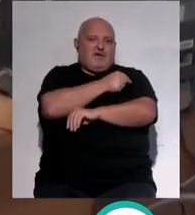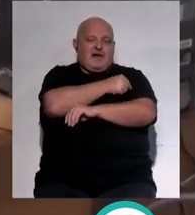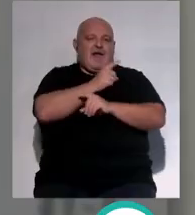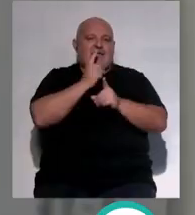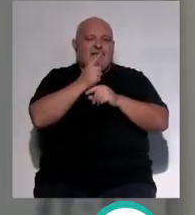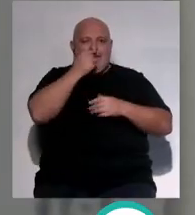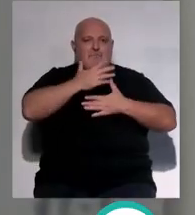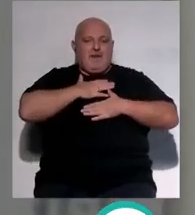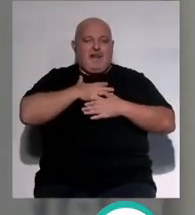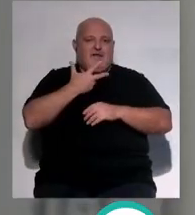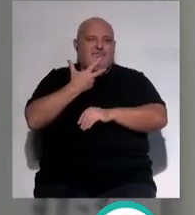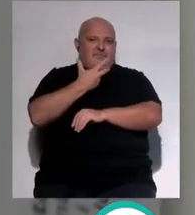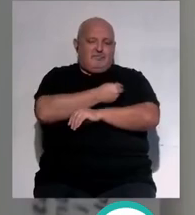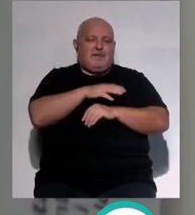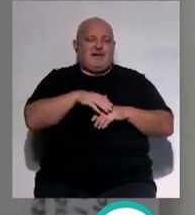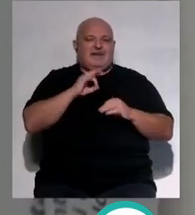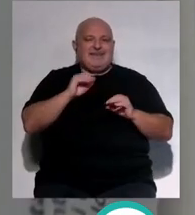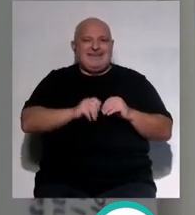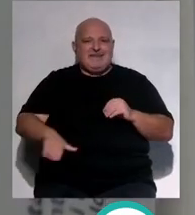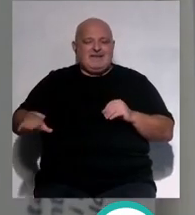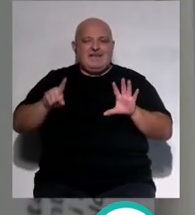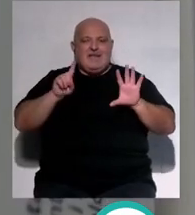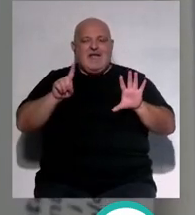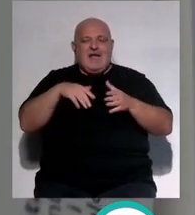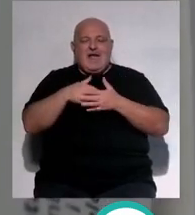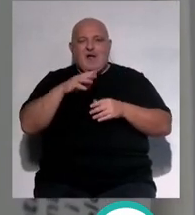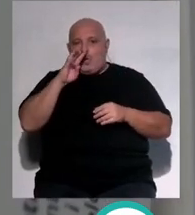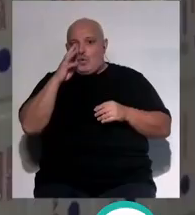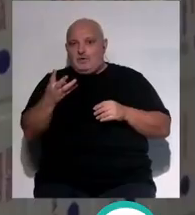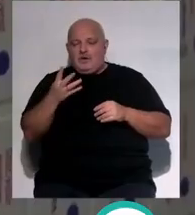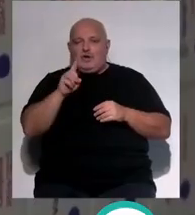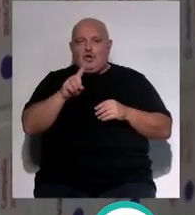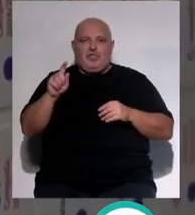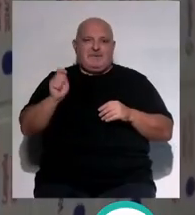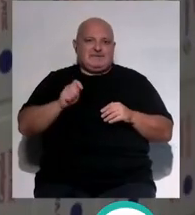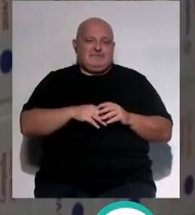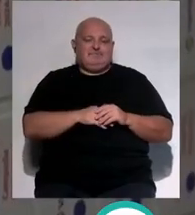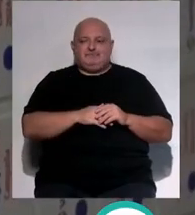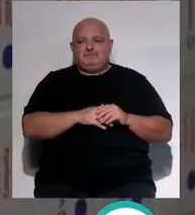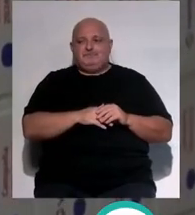antigripal intramuscular para niños de 6 a 4 años y 11 meses